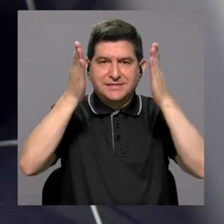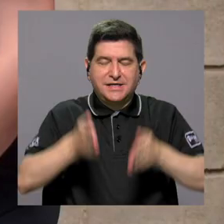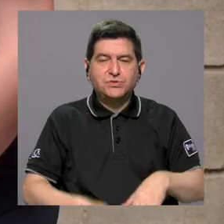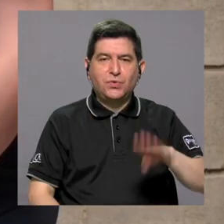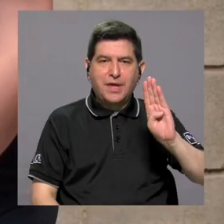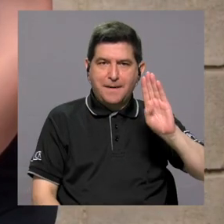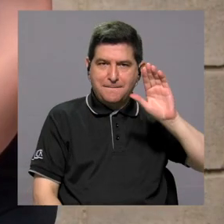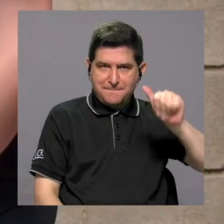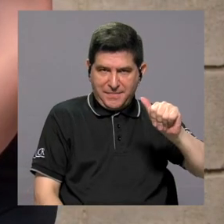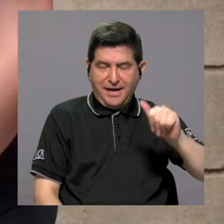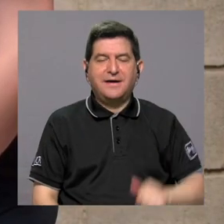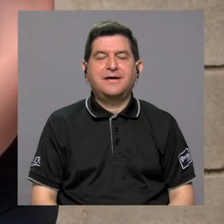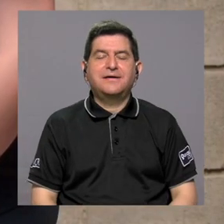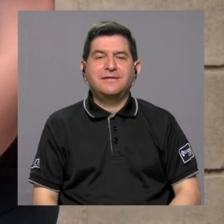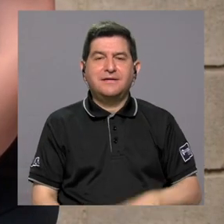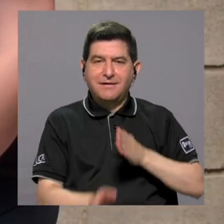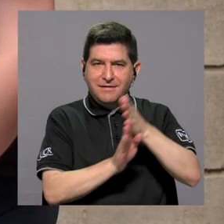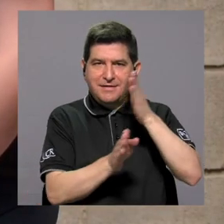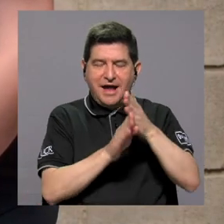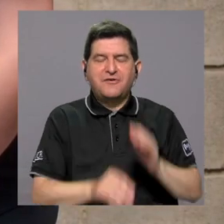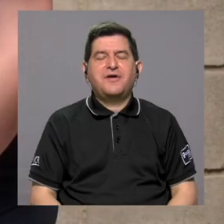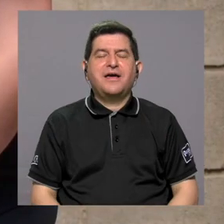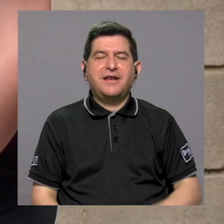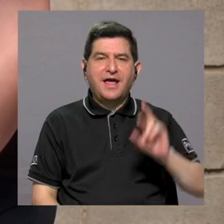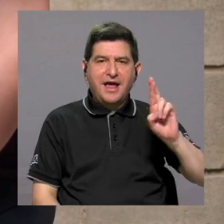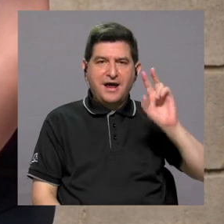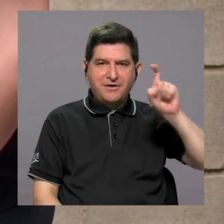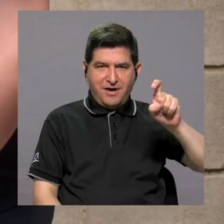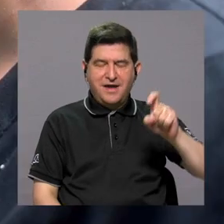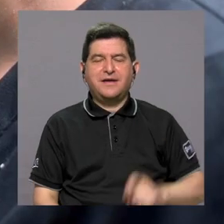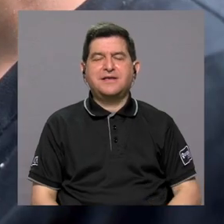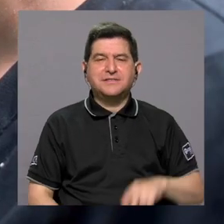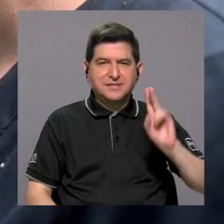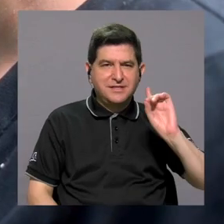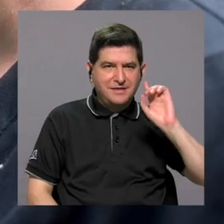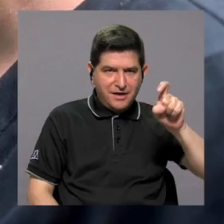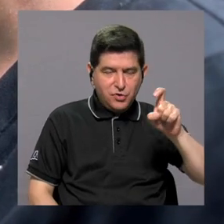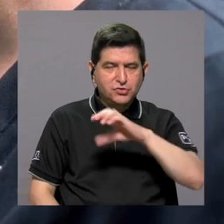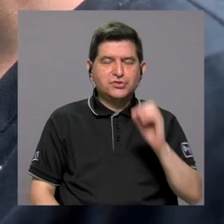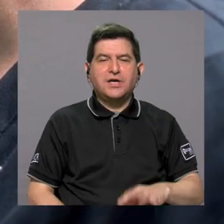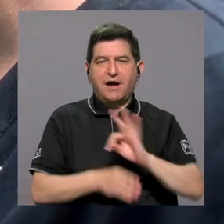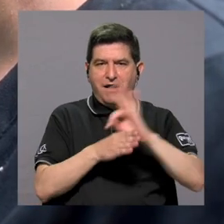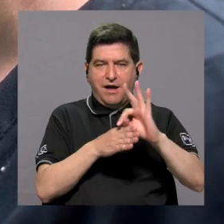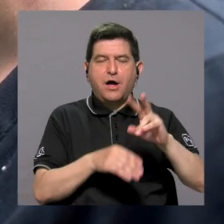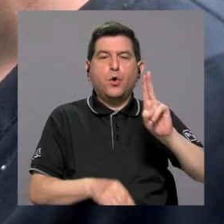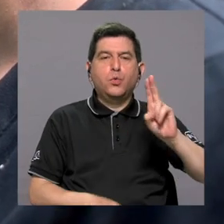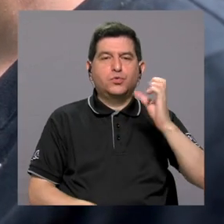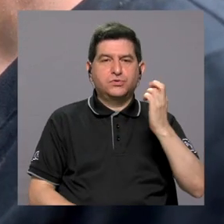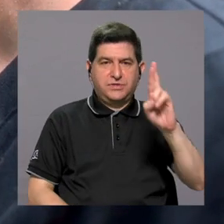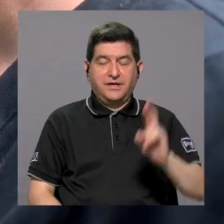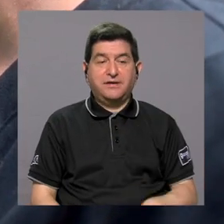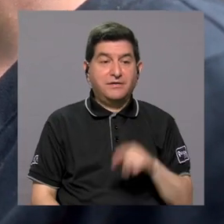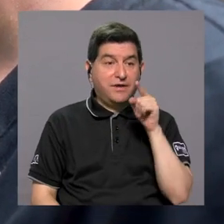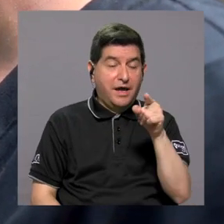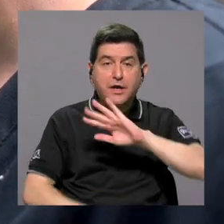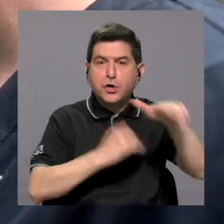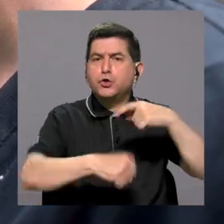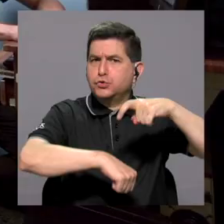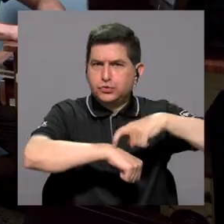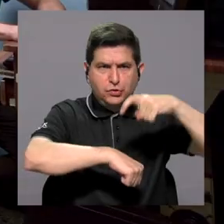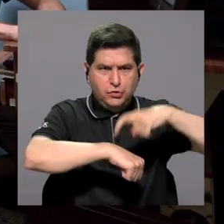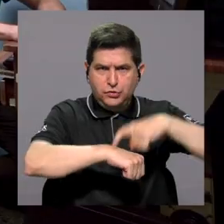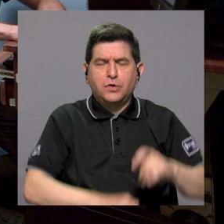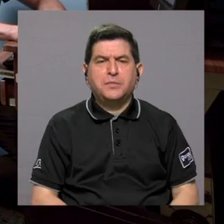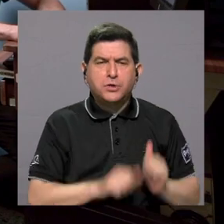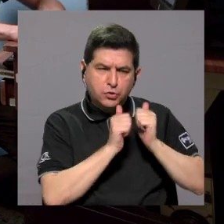los estudiantes de bachillerato de la carrera de imagenología diagnóstica y terapéutica de la UCR, los cuales en todo momento